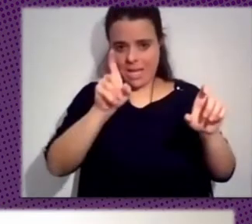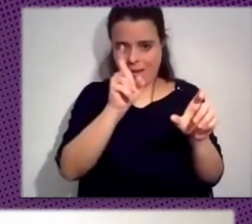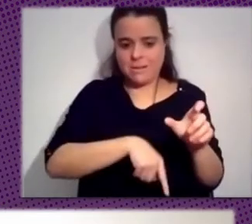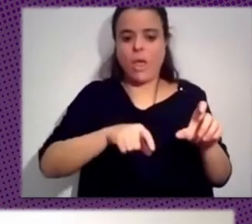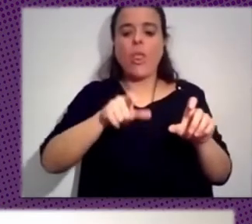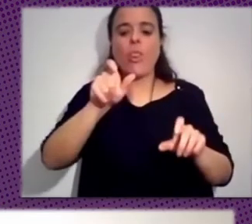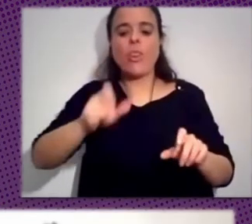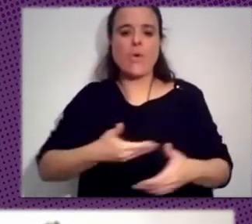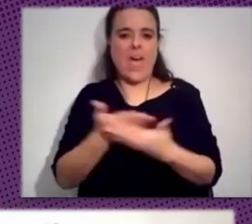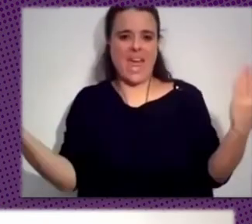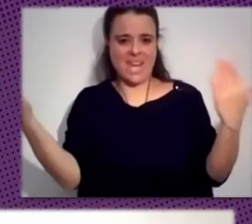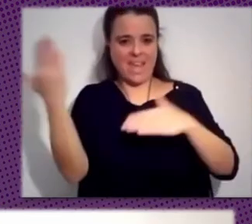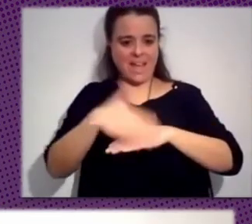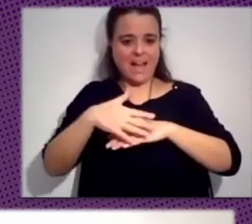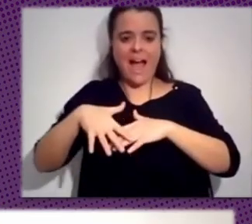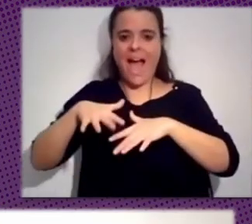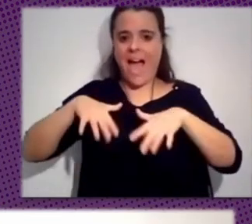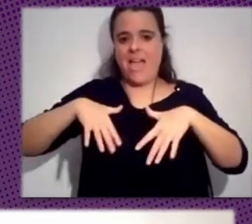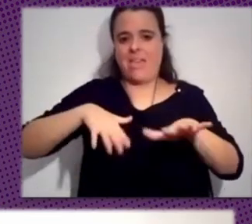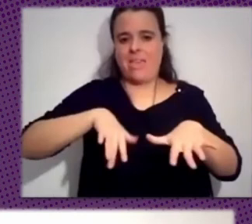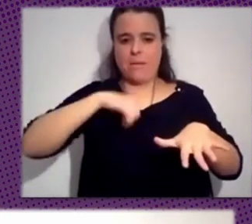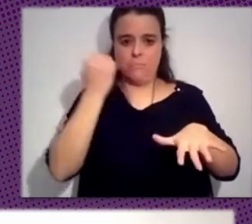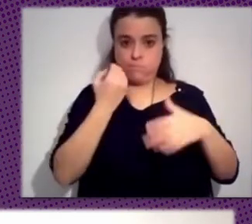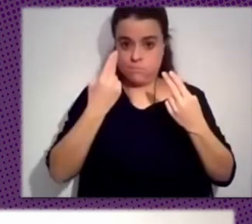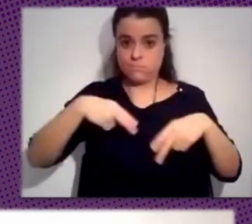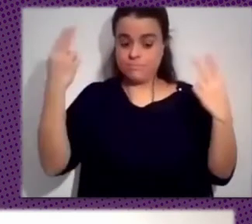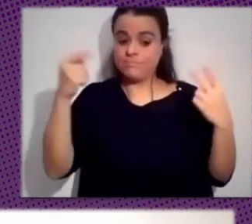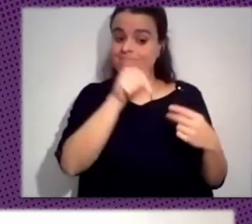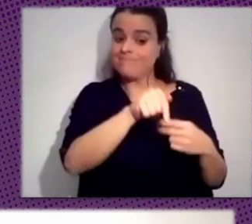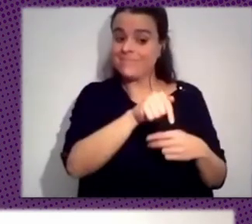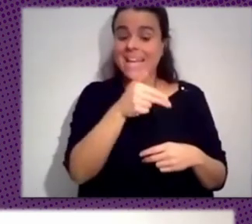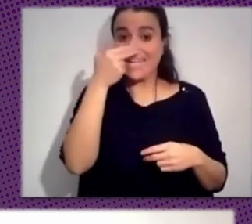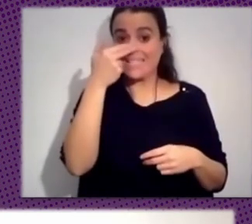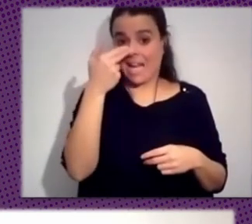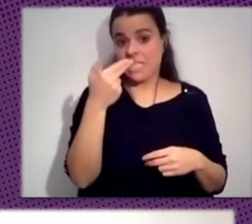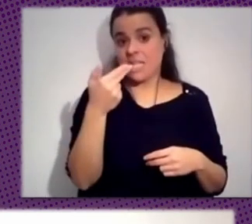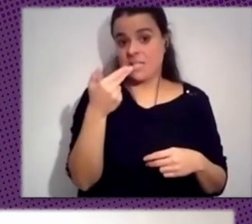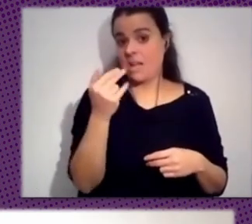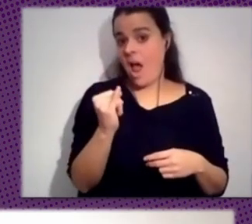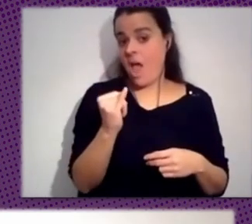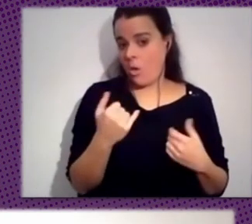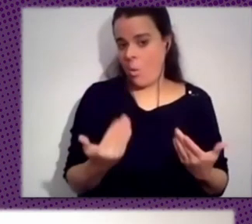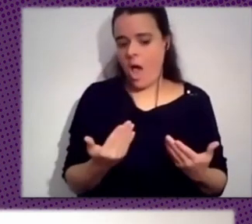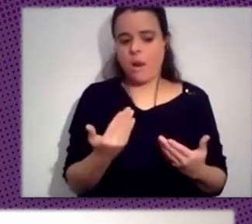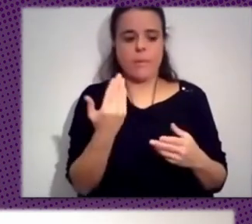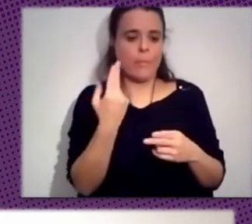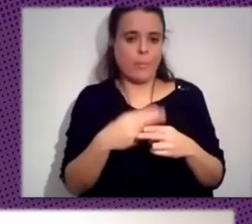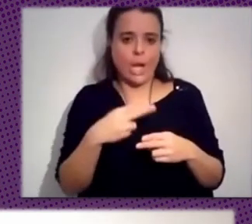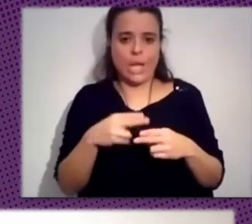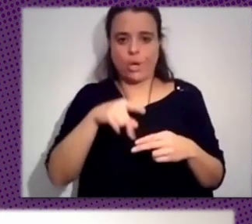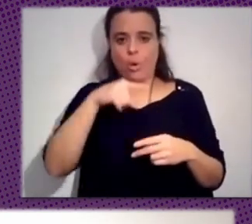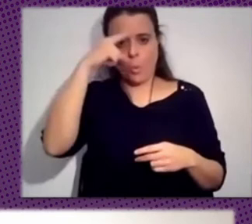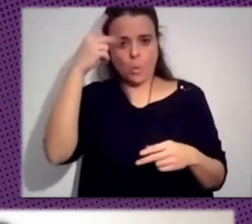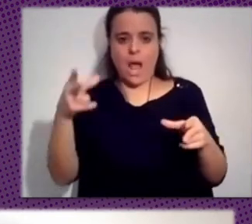calles, las protestas públicas y están una serie de intereses en juego, que son intereses políticos, culturales, sociales